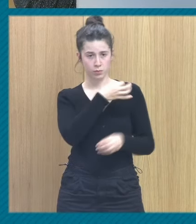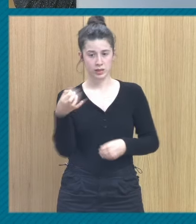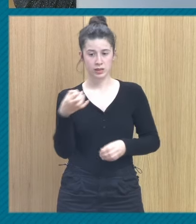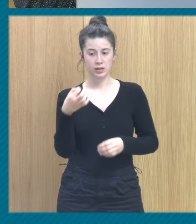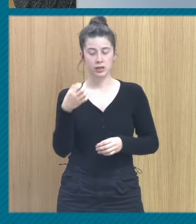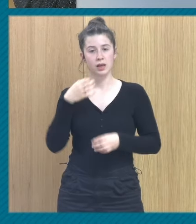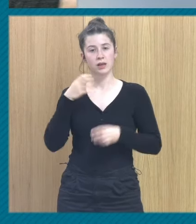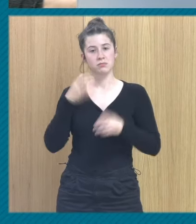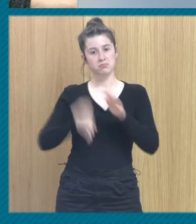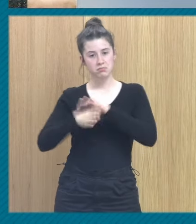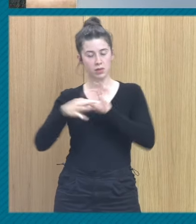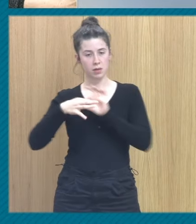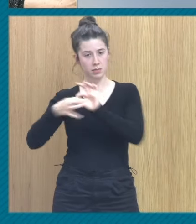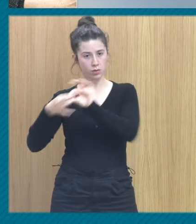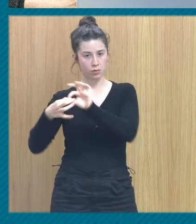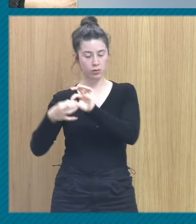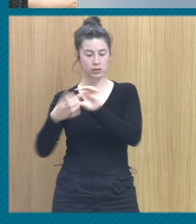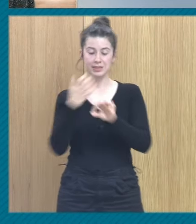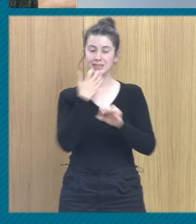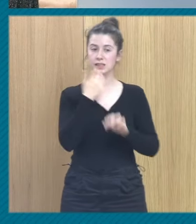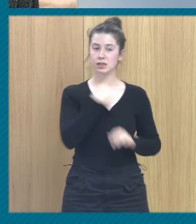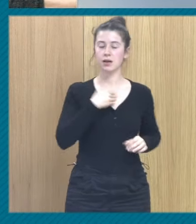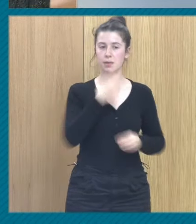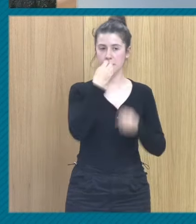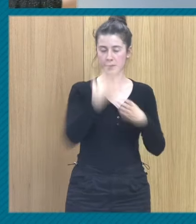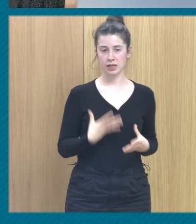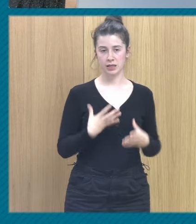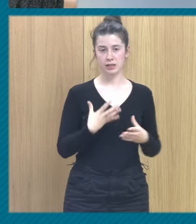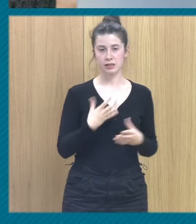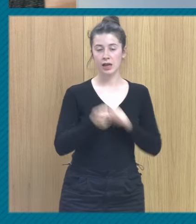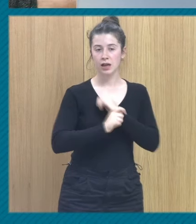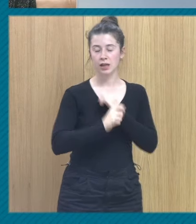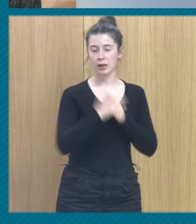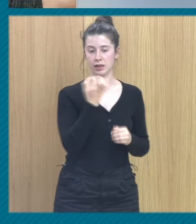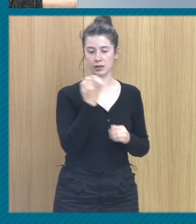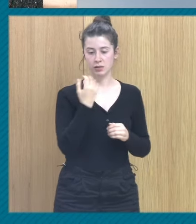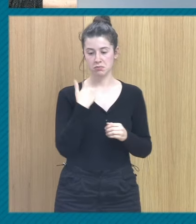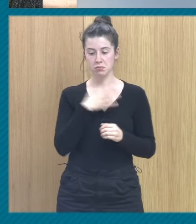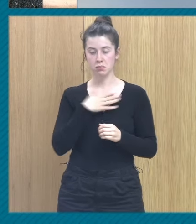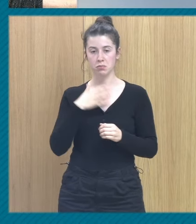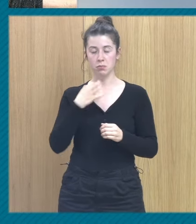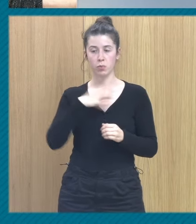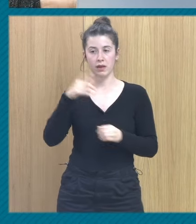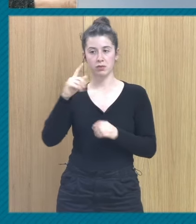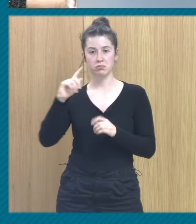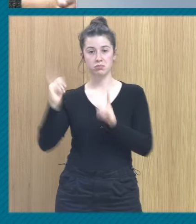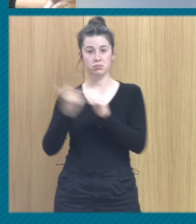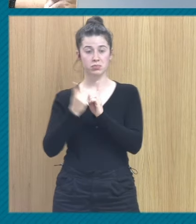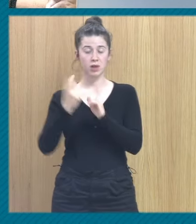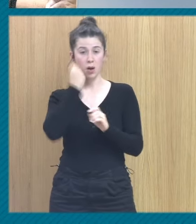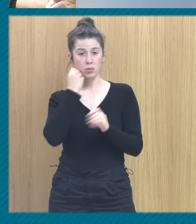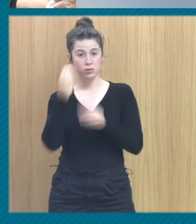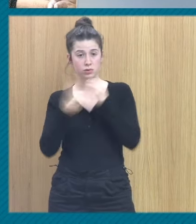vínculo si nos colocamos bien entonces la clave es tú puedes querer a alguien que te haya hecho daño sí ahora ¿te vas a